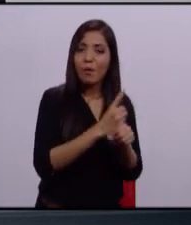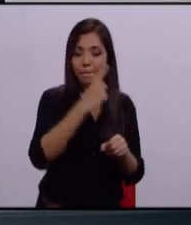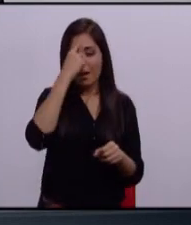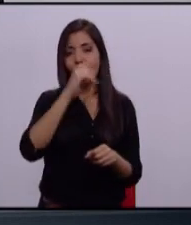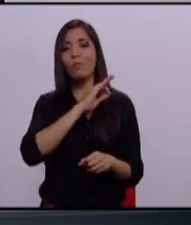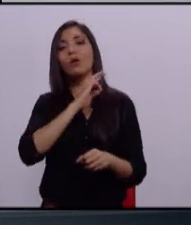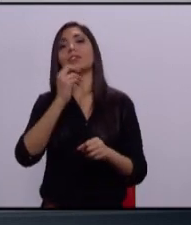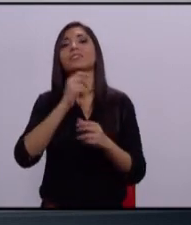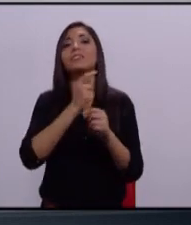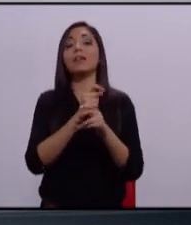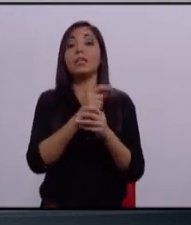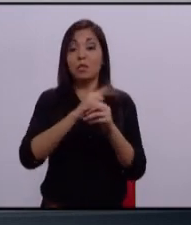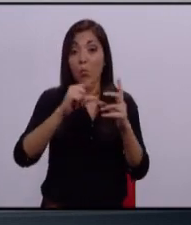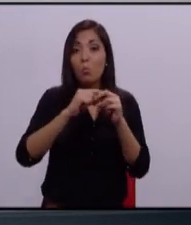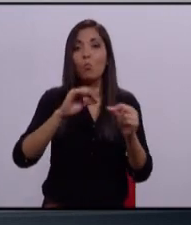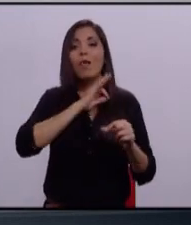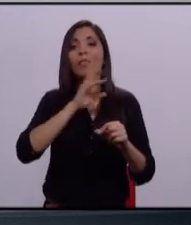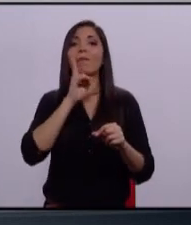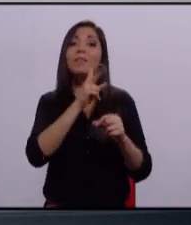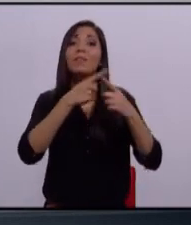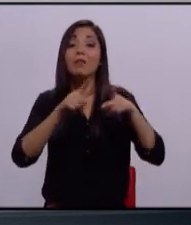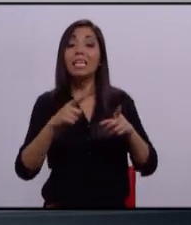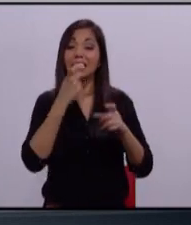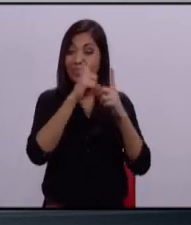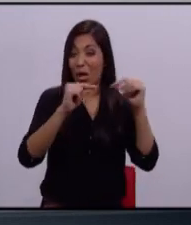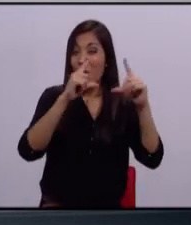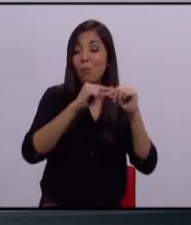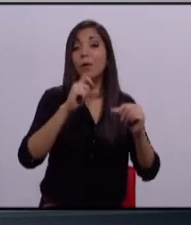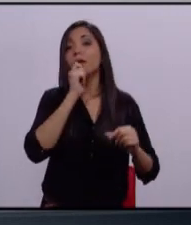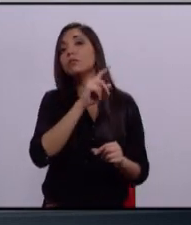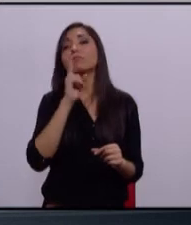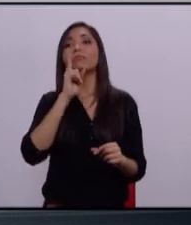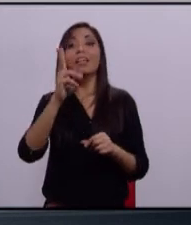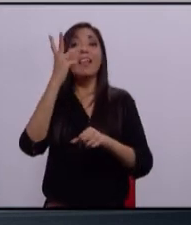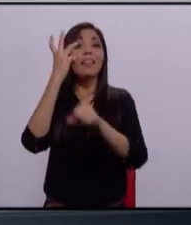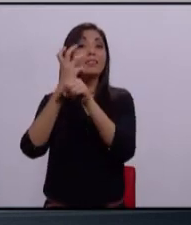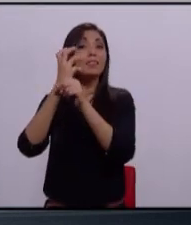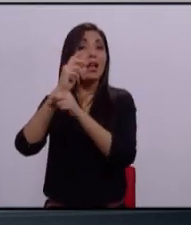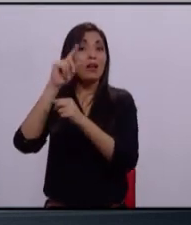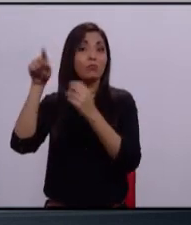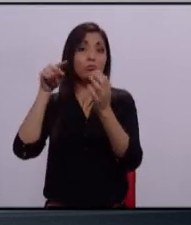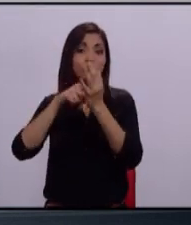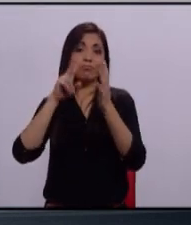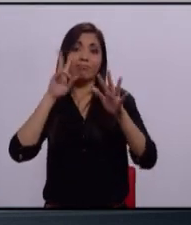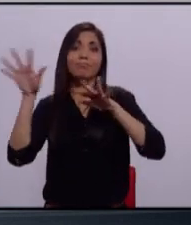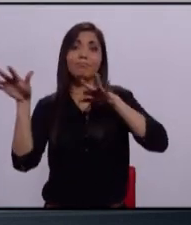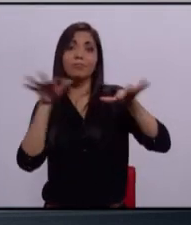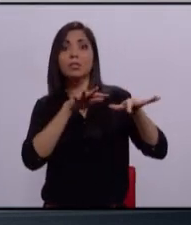sea diferente. Zapopan, además de ser el tercero a nivel nacional importante dentro de nuestra